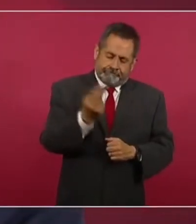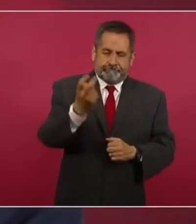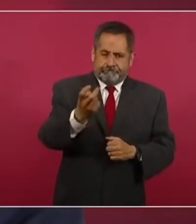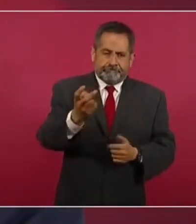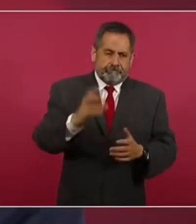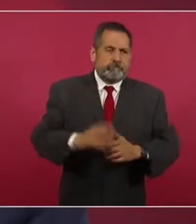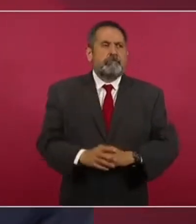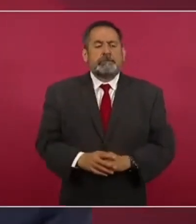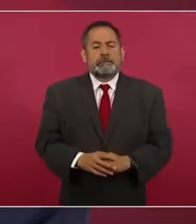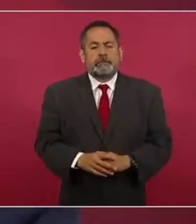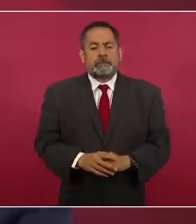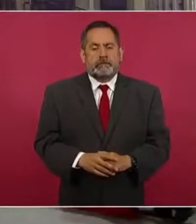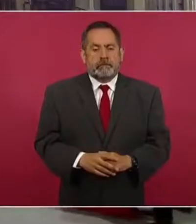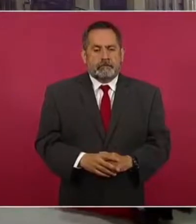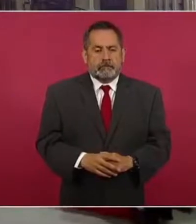Gracias,